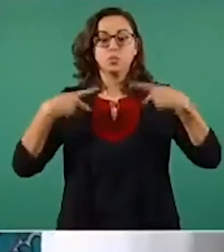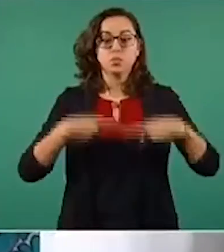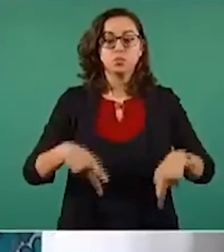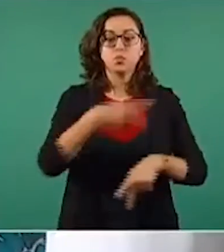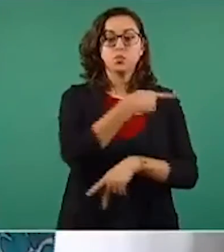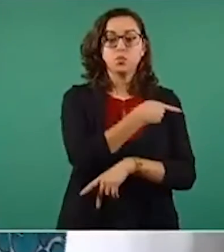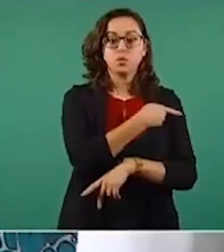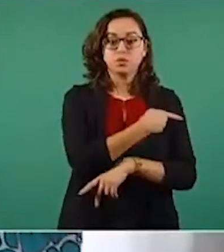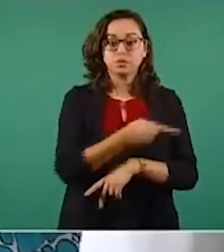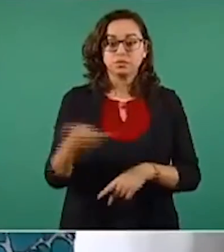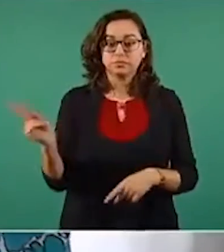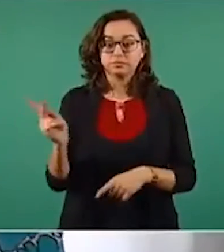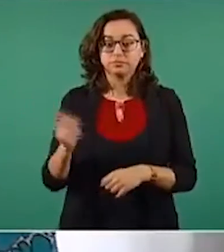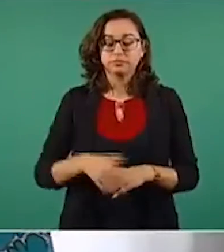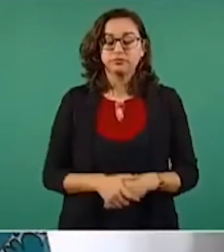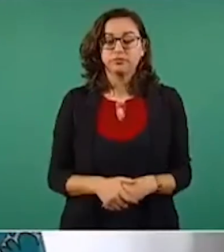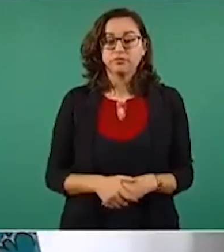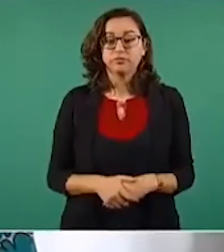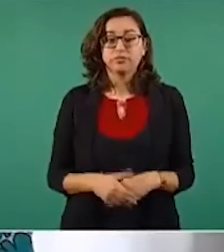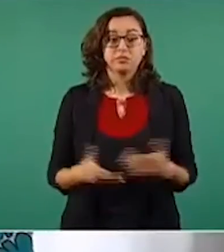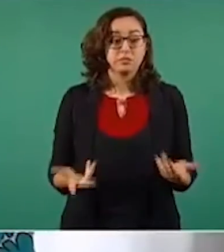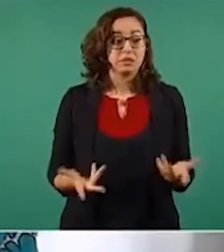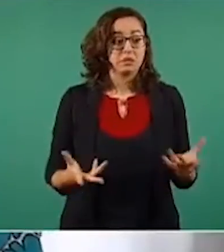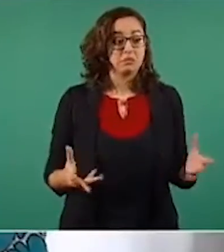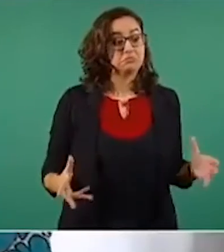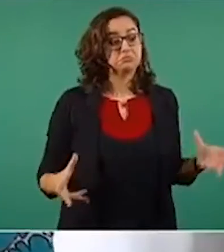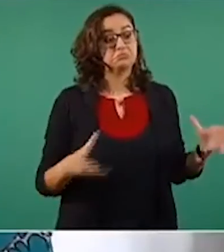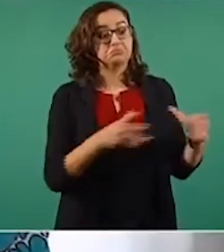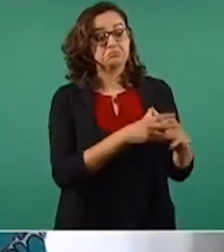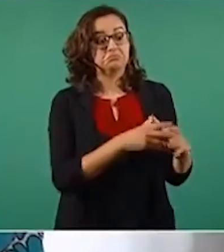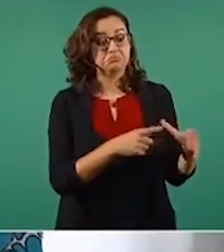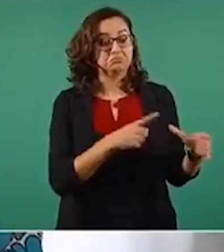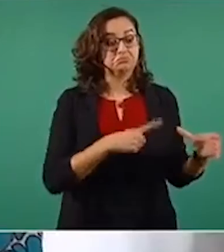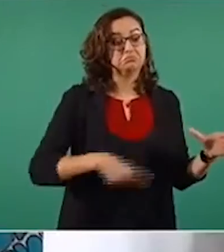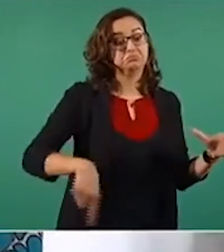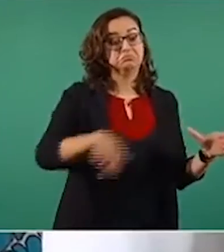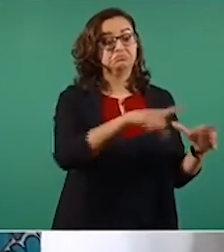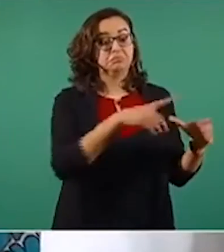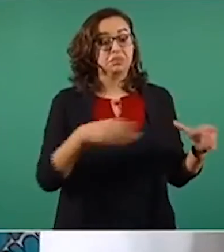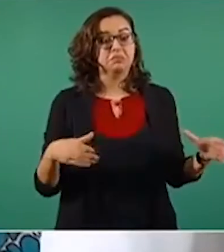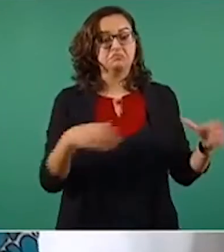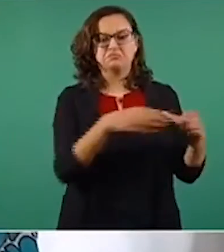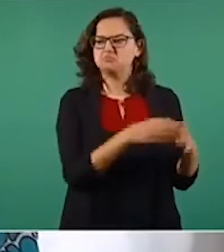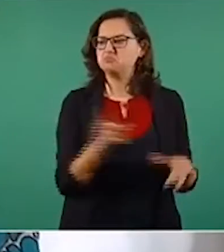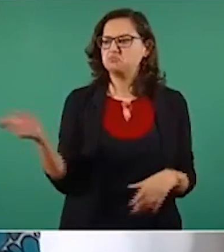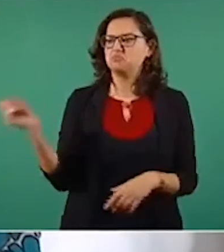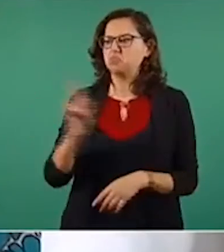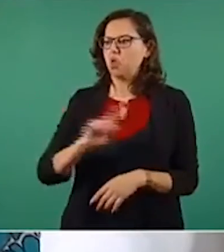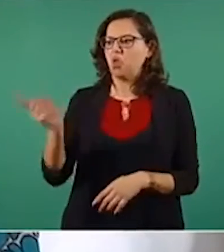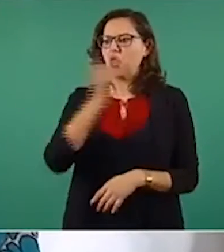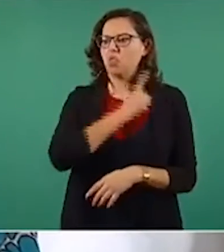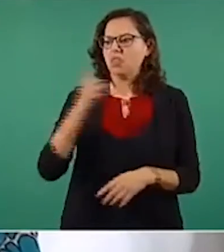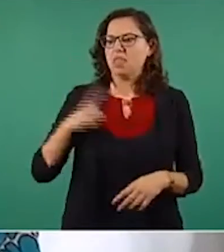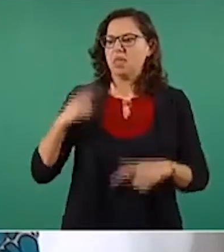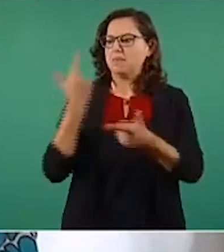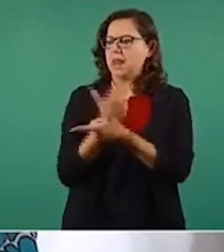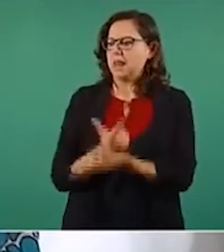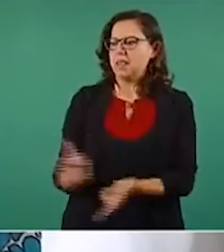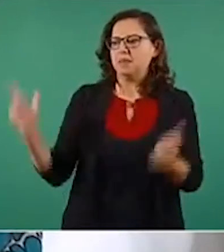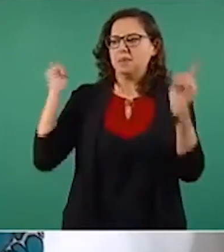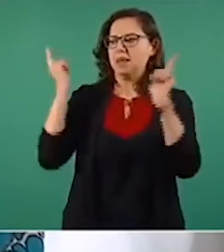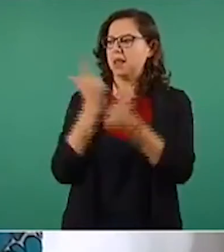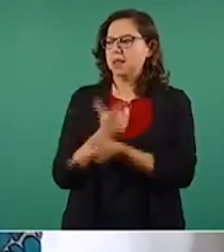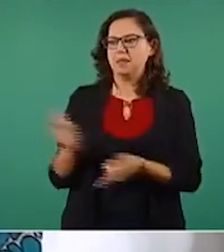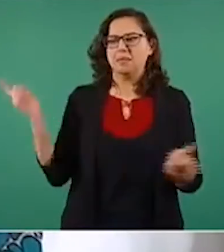contra de los que defienden los postulados de la mano libre del mercado que regula